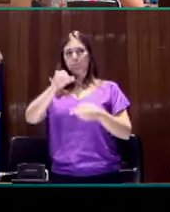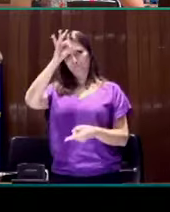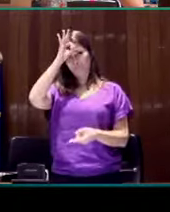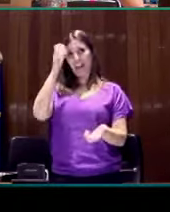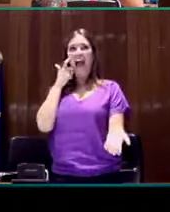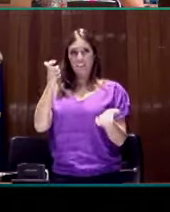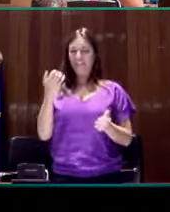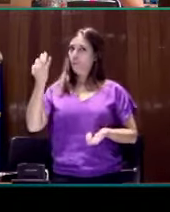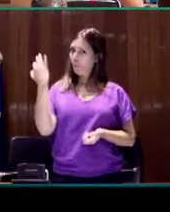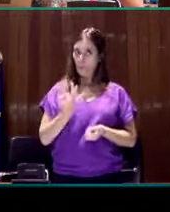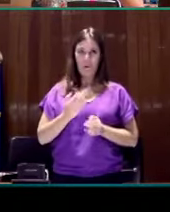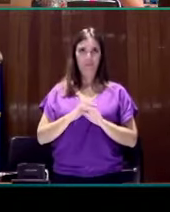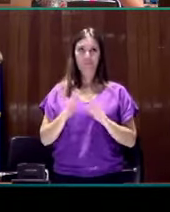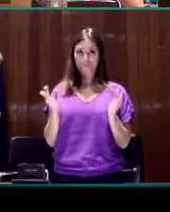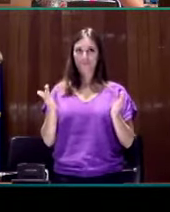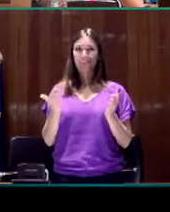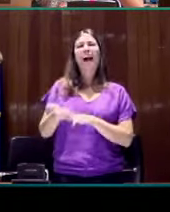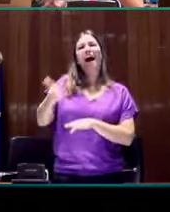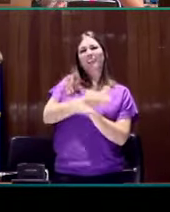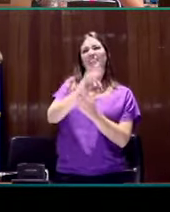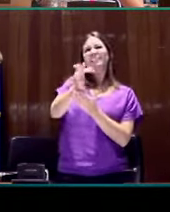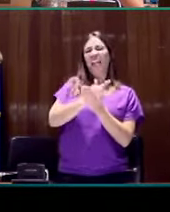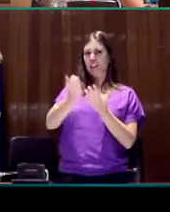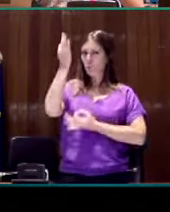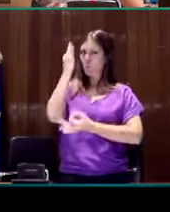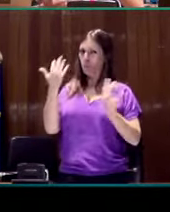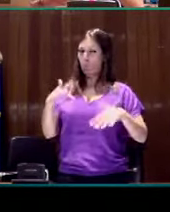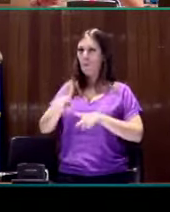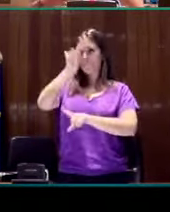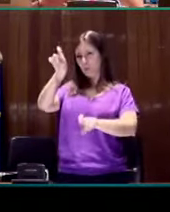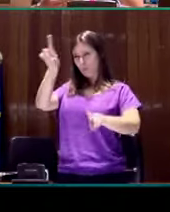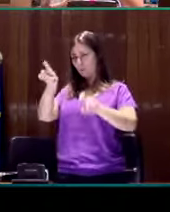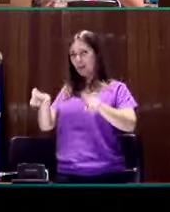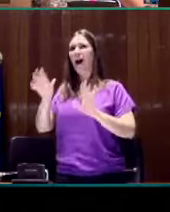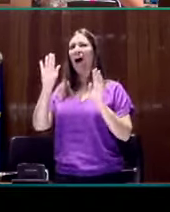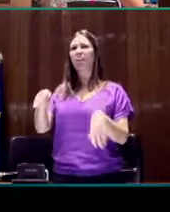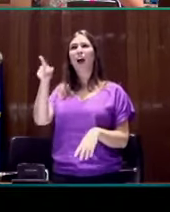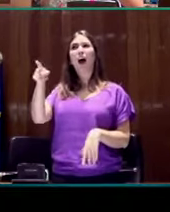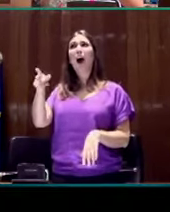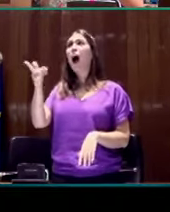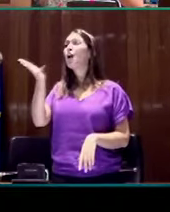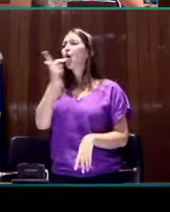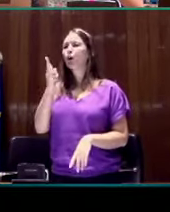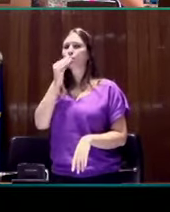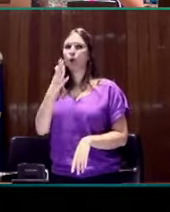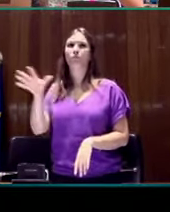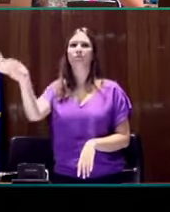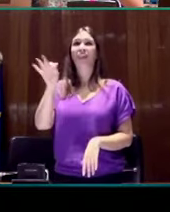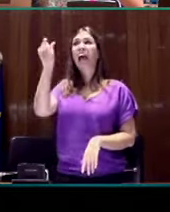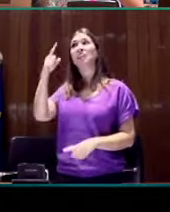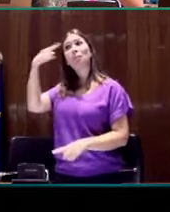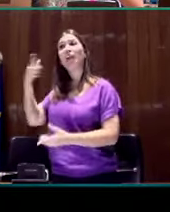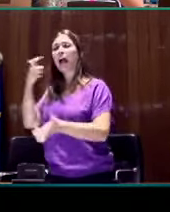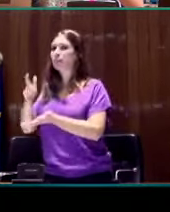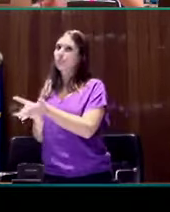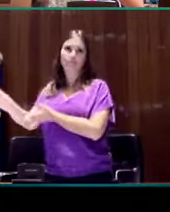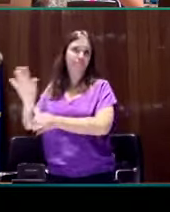para los cuales pasamos un test bastante minucioso en el que fuimos descartando sujetos que sí que tenían conocimientos